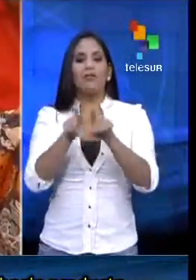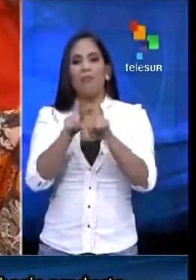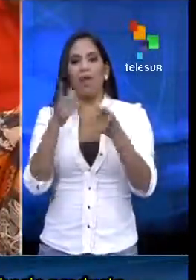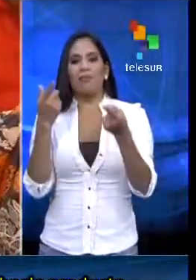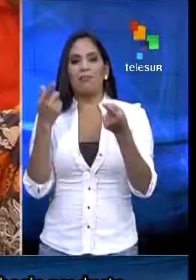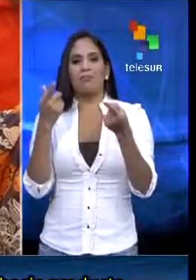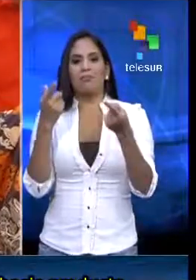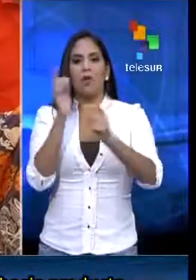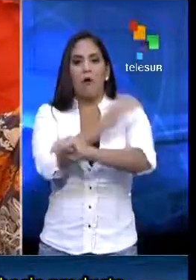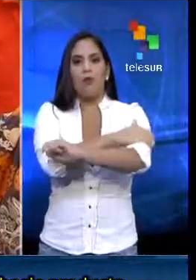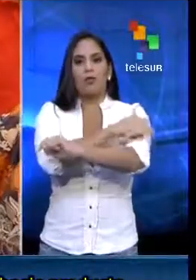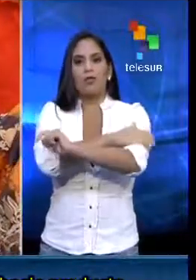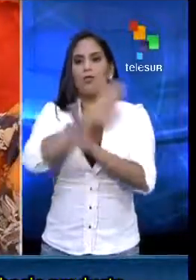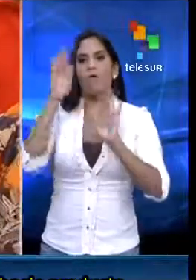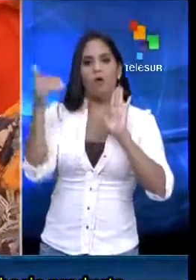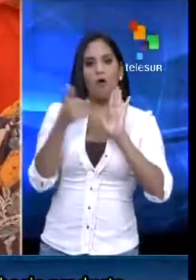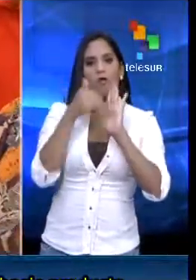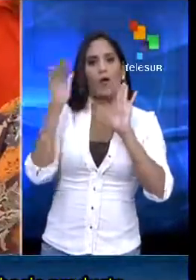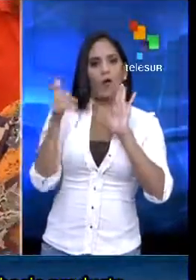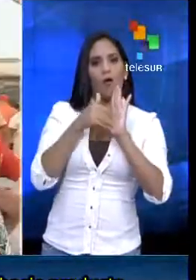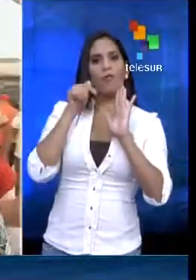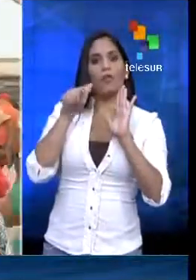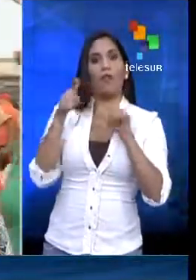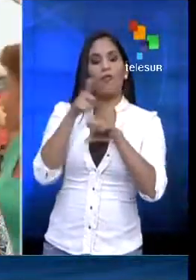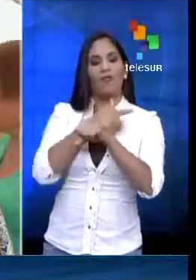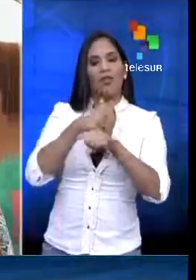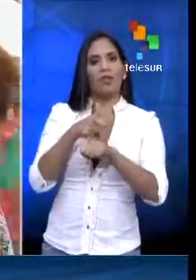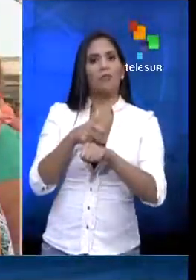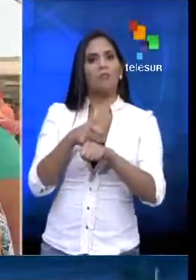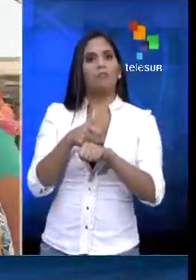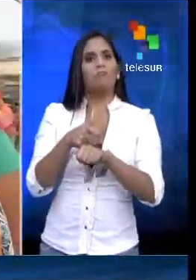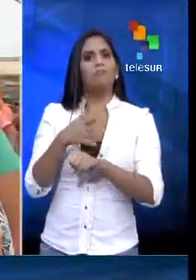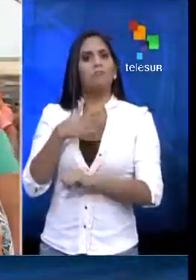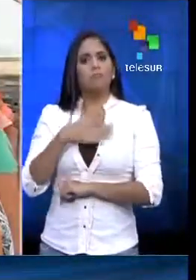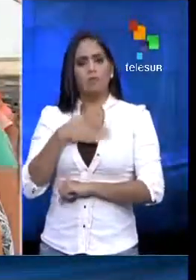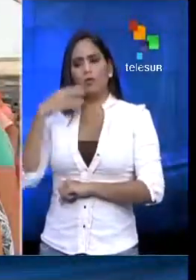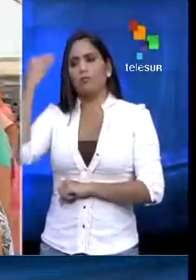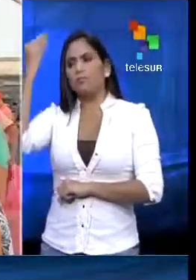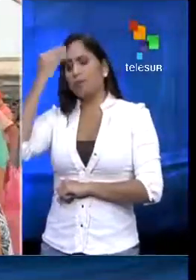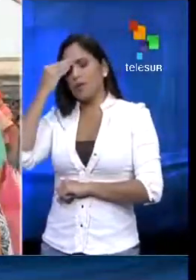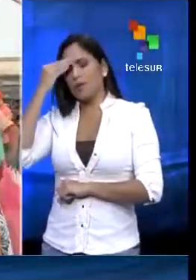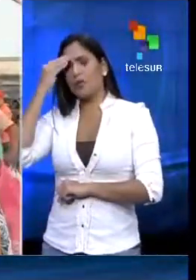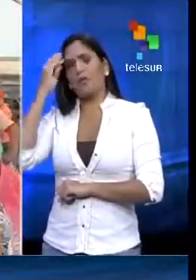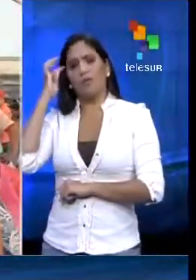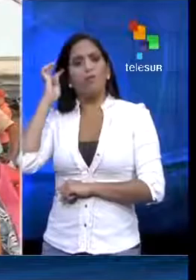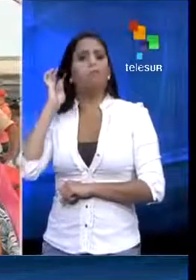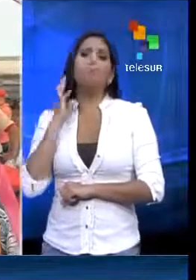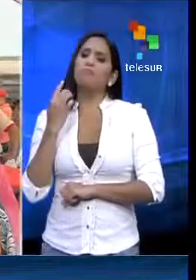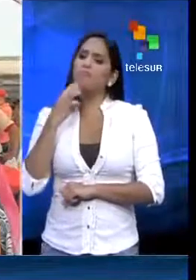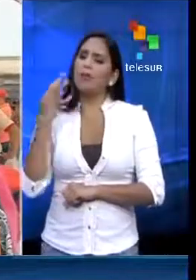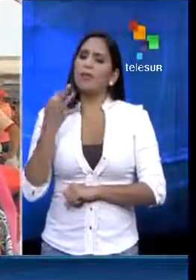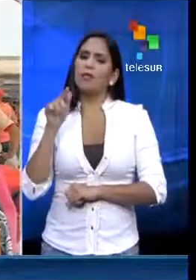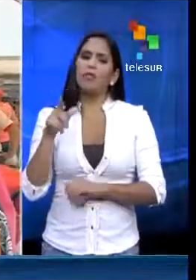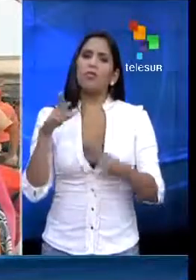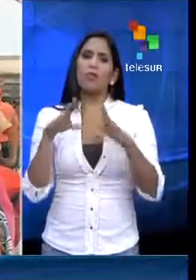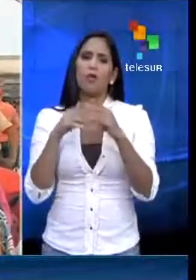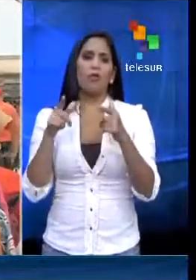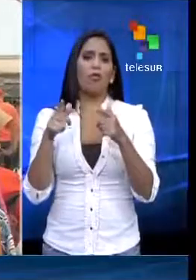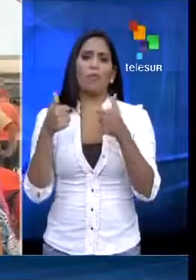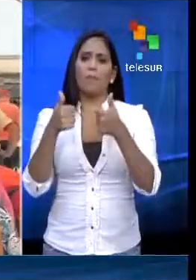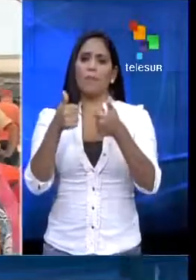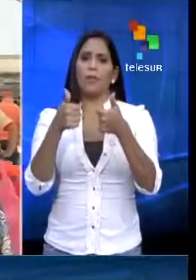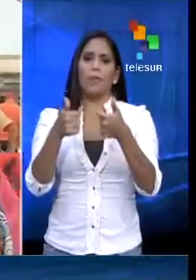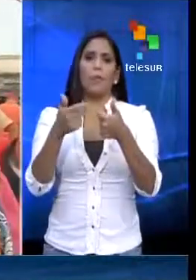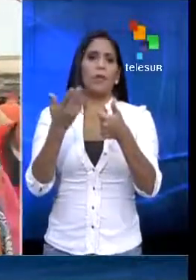denunciada por el presidente Nicolás Maduro. Me parece que de verdad esto es un logro y una satisfacción